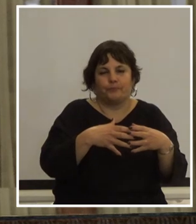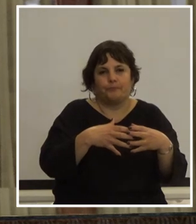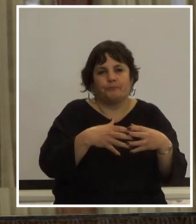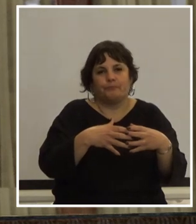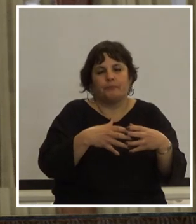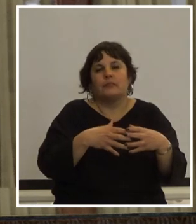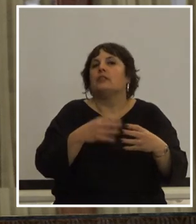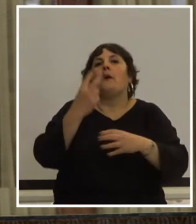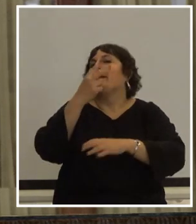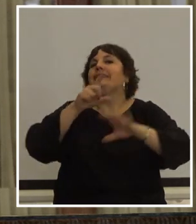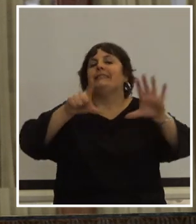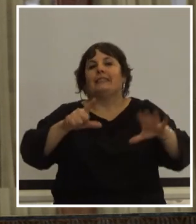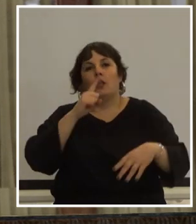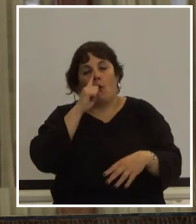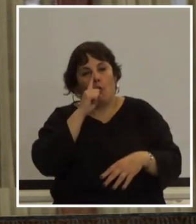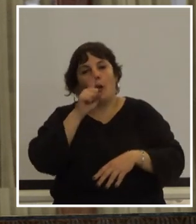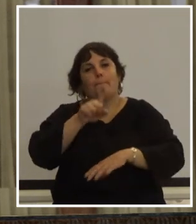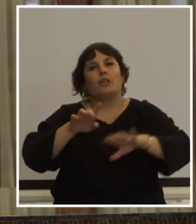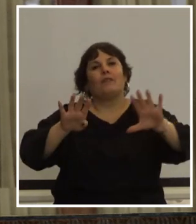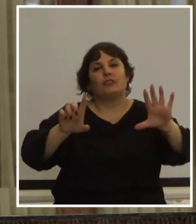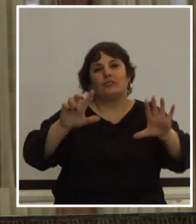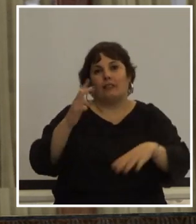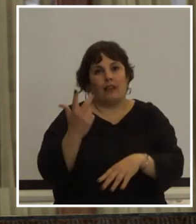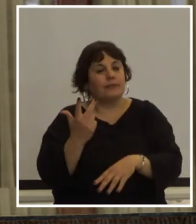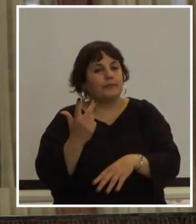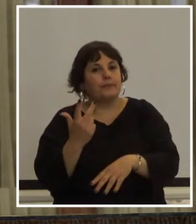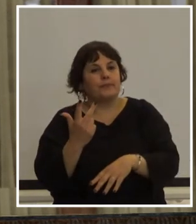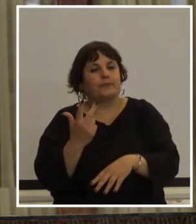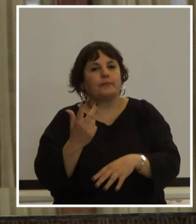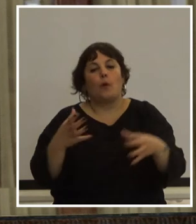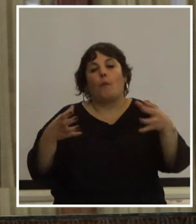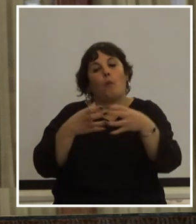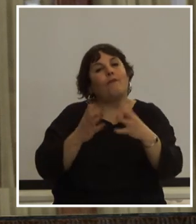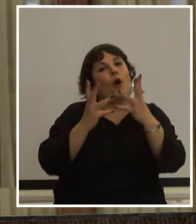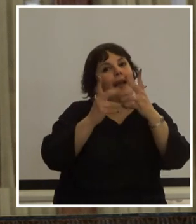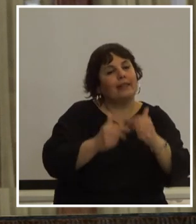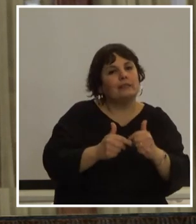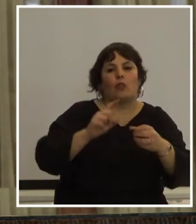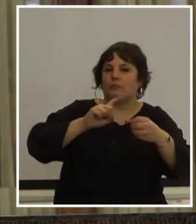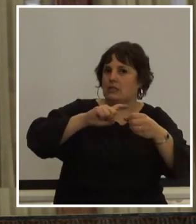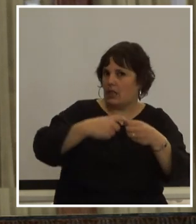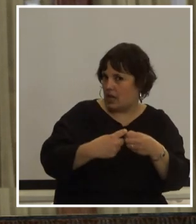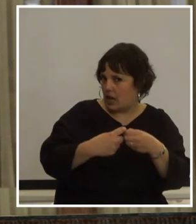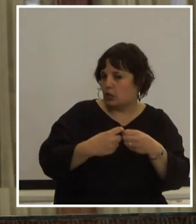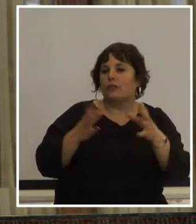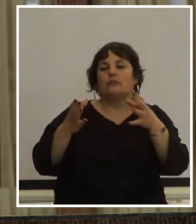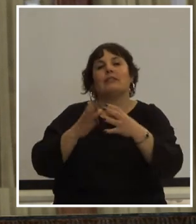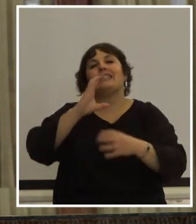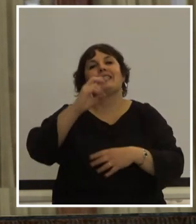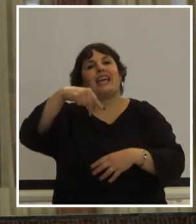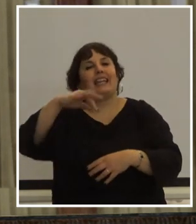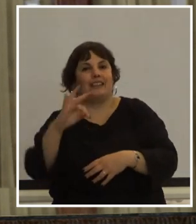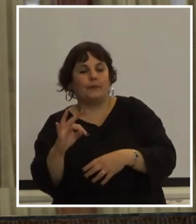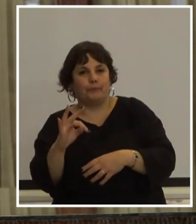el 27 de junio de 1973 el polio organizado los sindicatos y en su central sindical